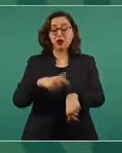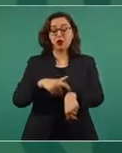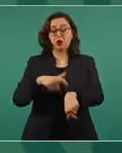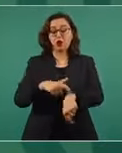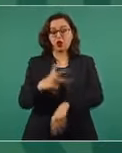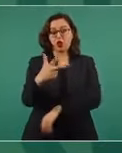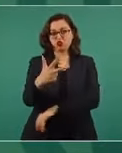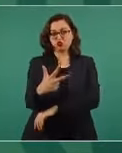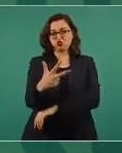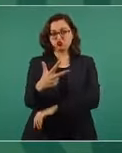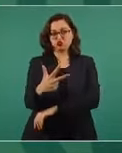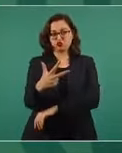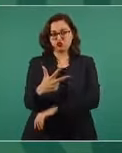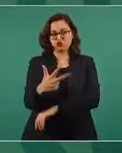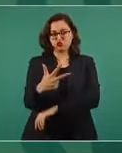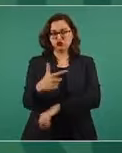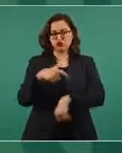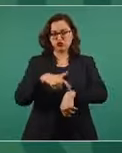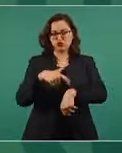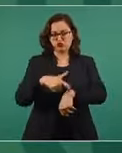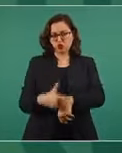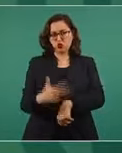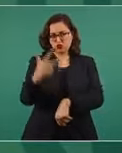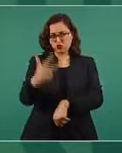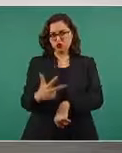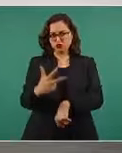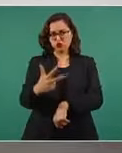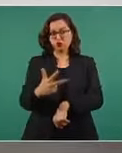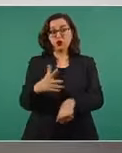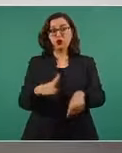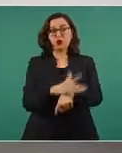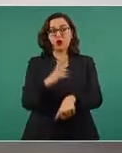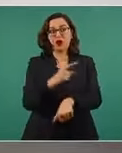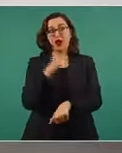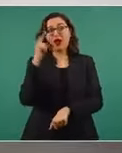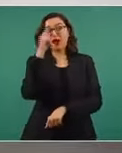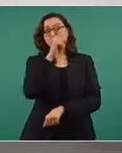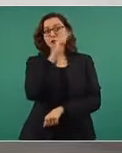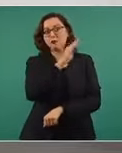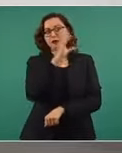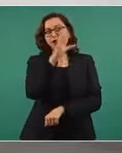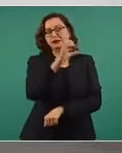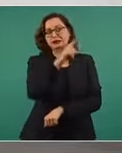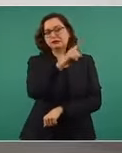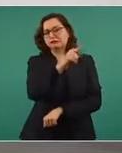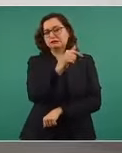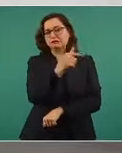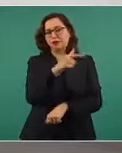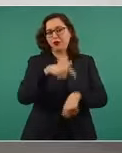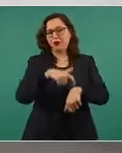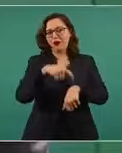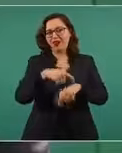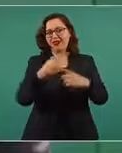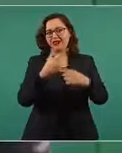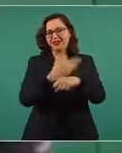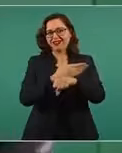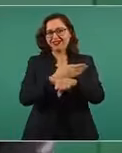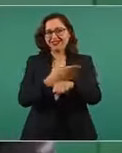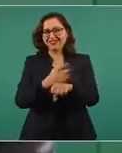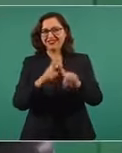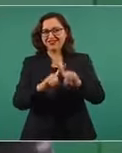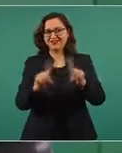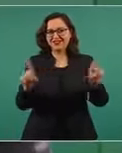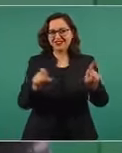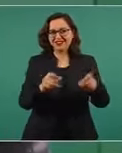allá es muy temprano y queremos que